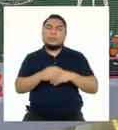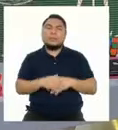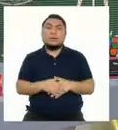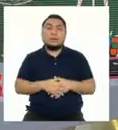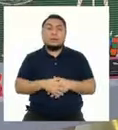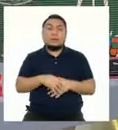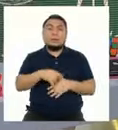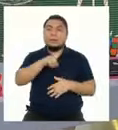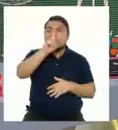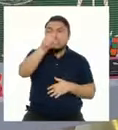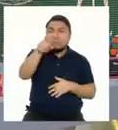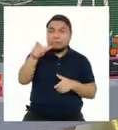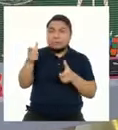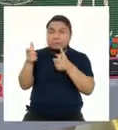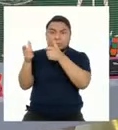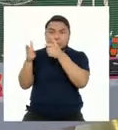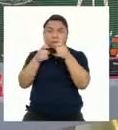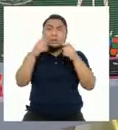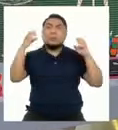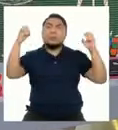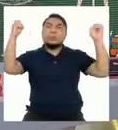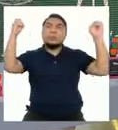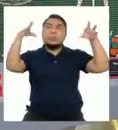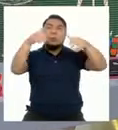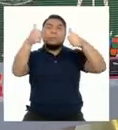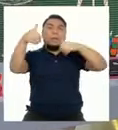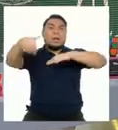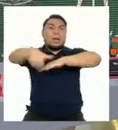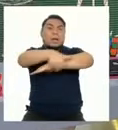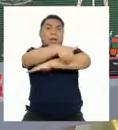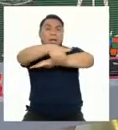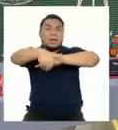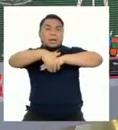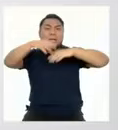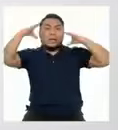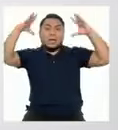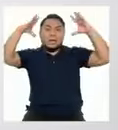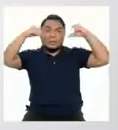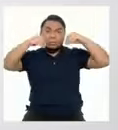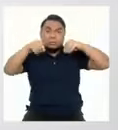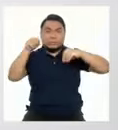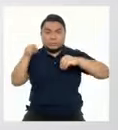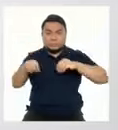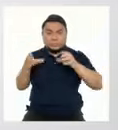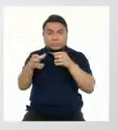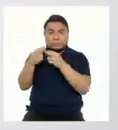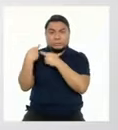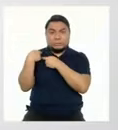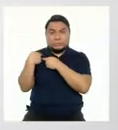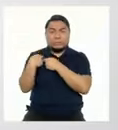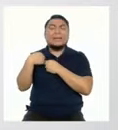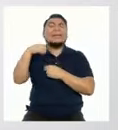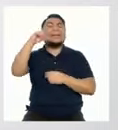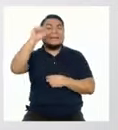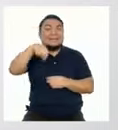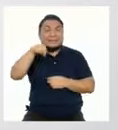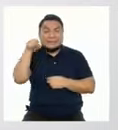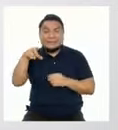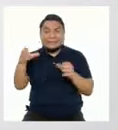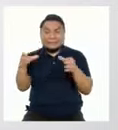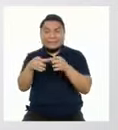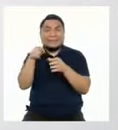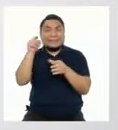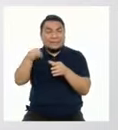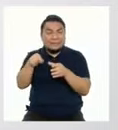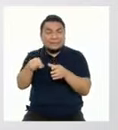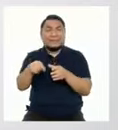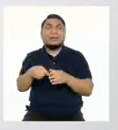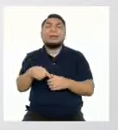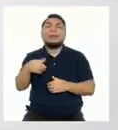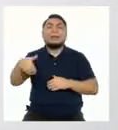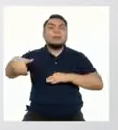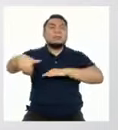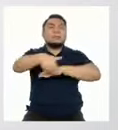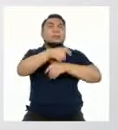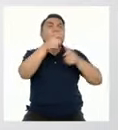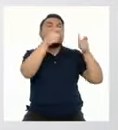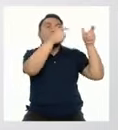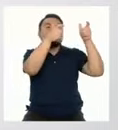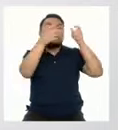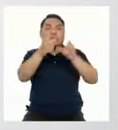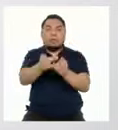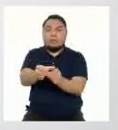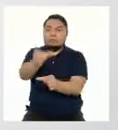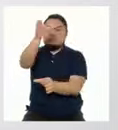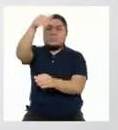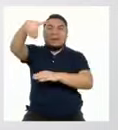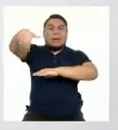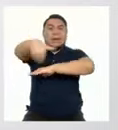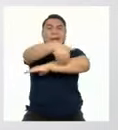supervisa para que haya buena iluminación en las calles en las noches? Sí, claro. Fiscaliza que los postes y cables de